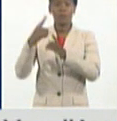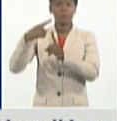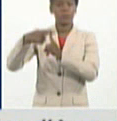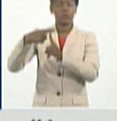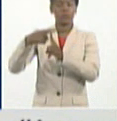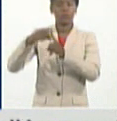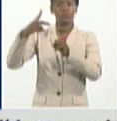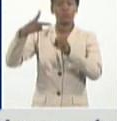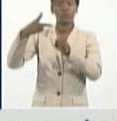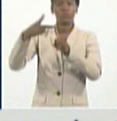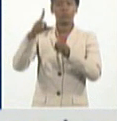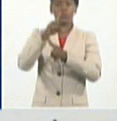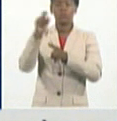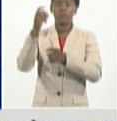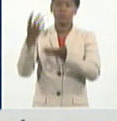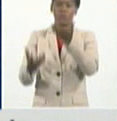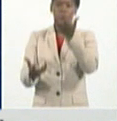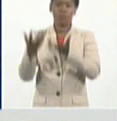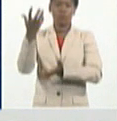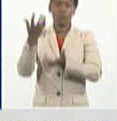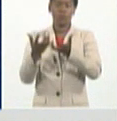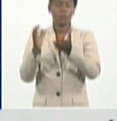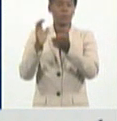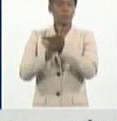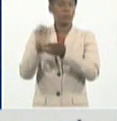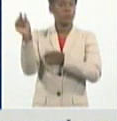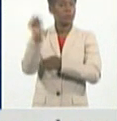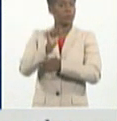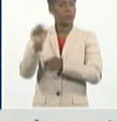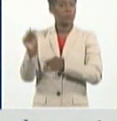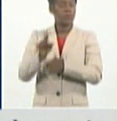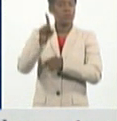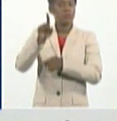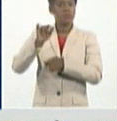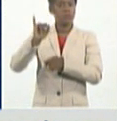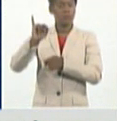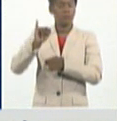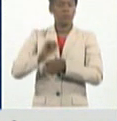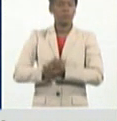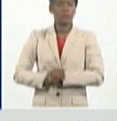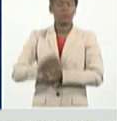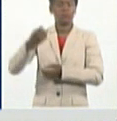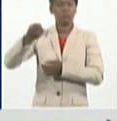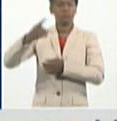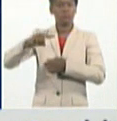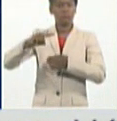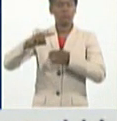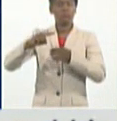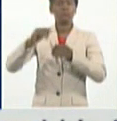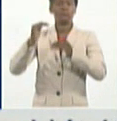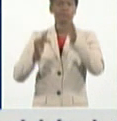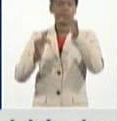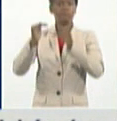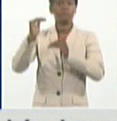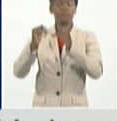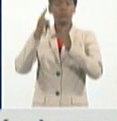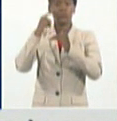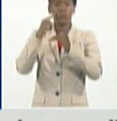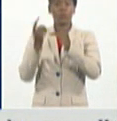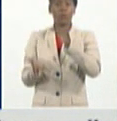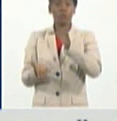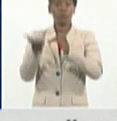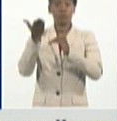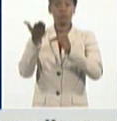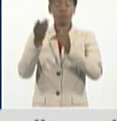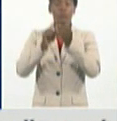Cienfuegos el 21 y Mayabeque el 16. Deciden como alta, como muy alta también,